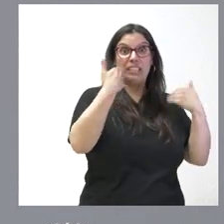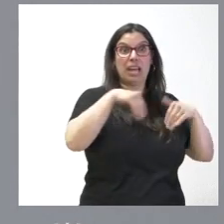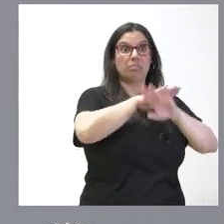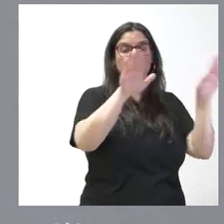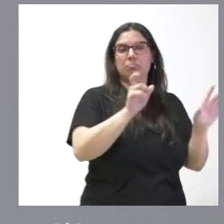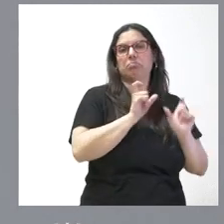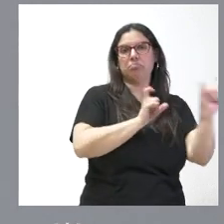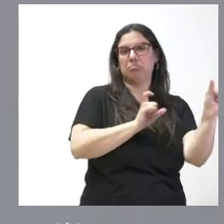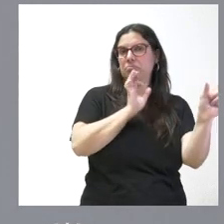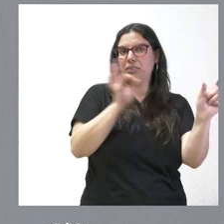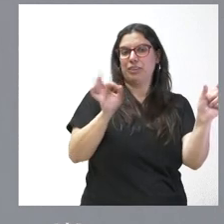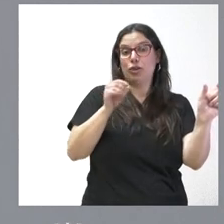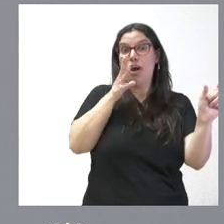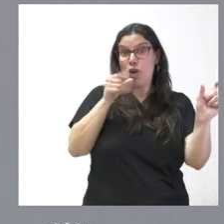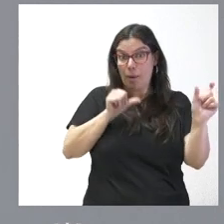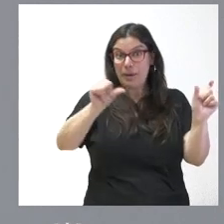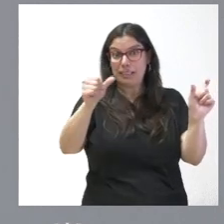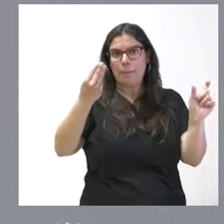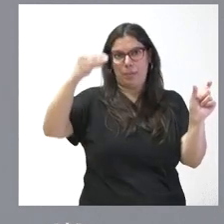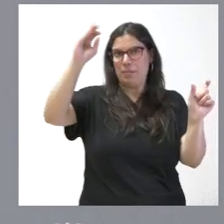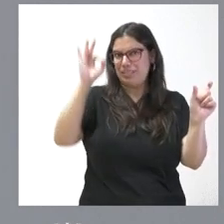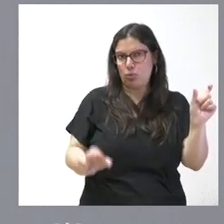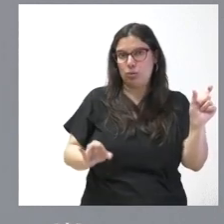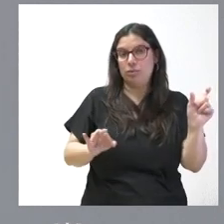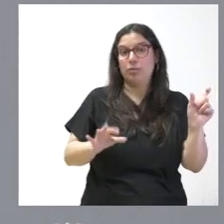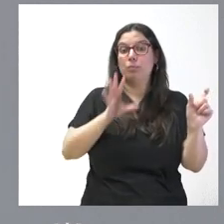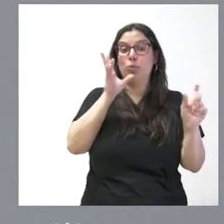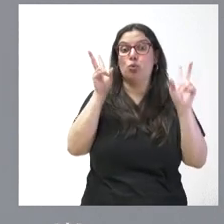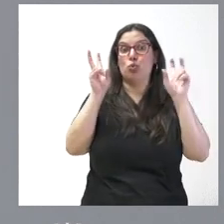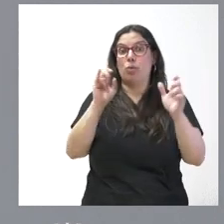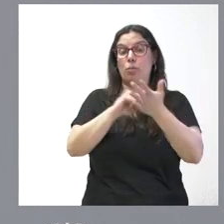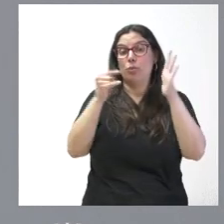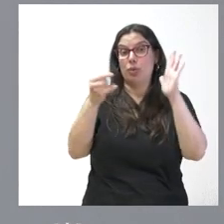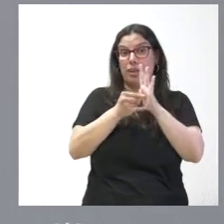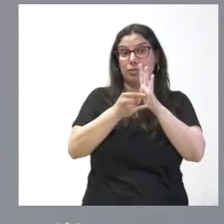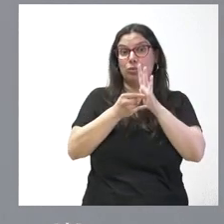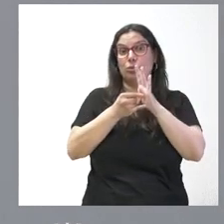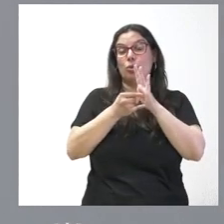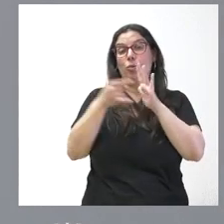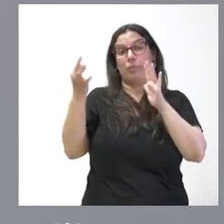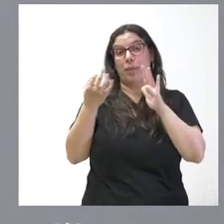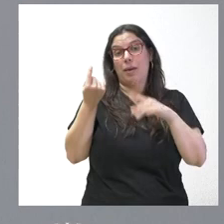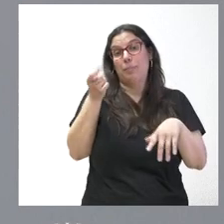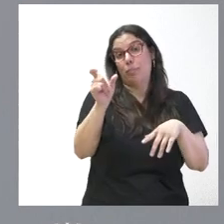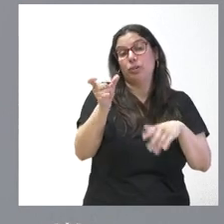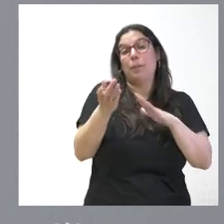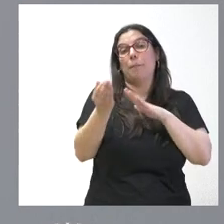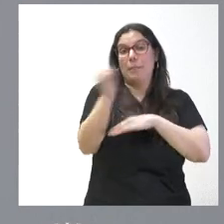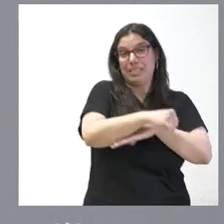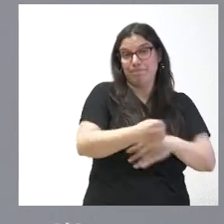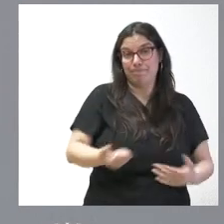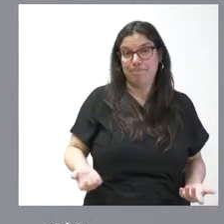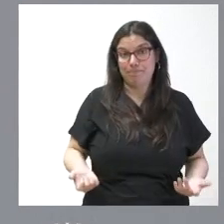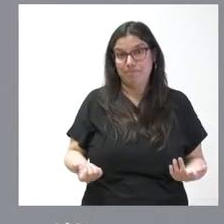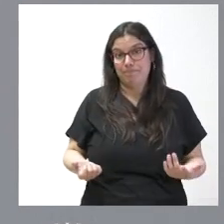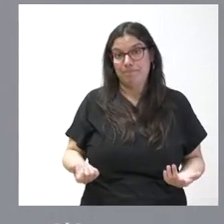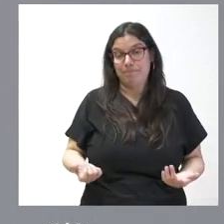la cuantía inicialmente adjudicada porque el nuevo proyecto va a tener un importe superior al que